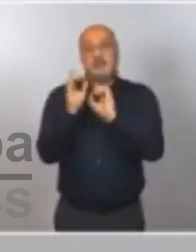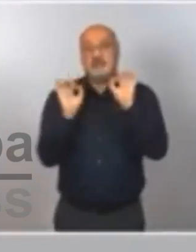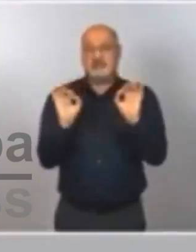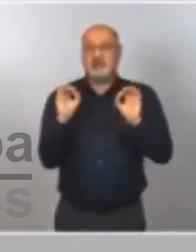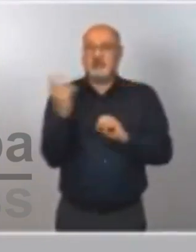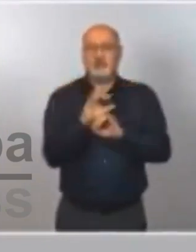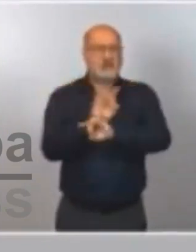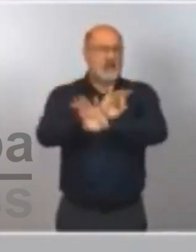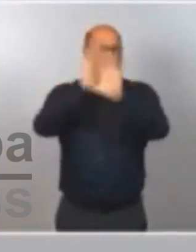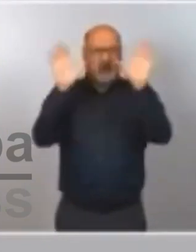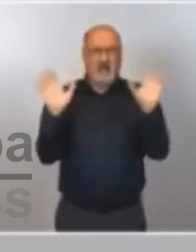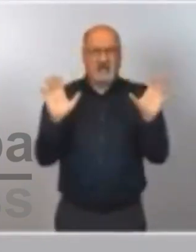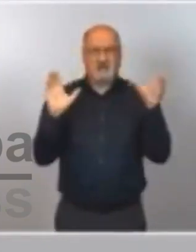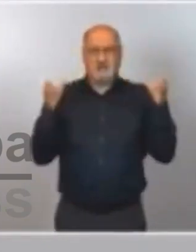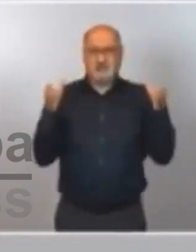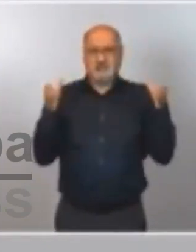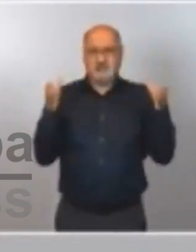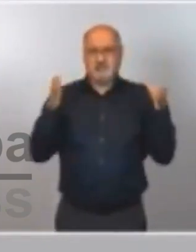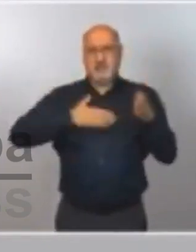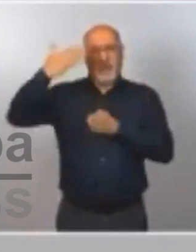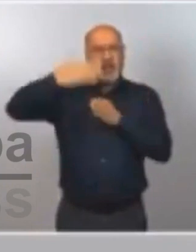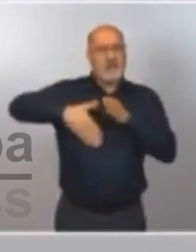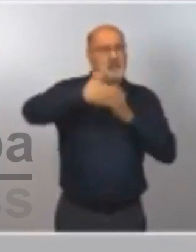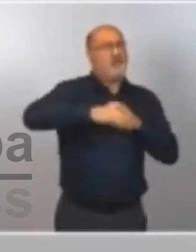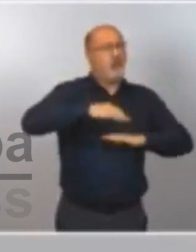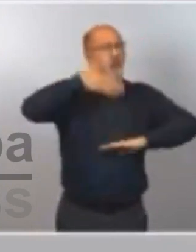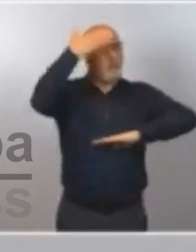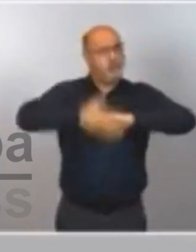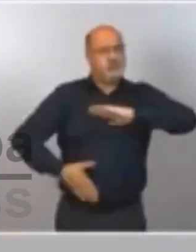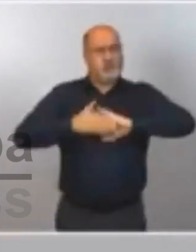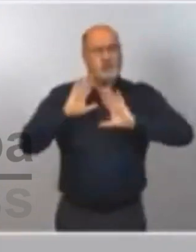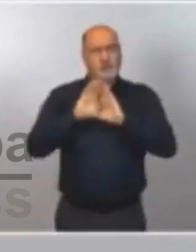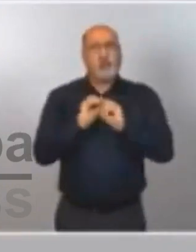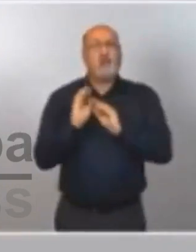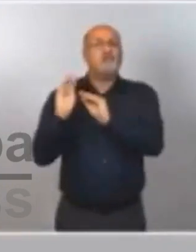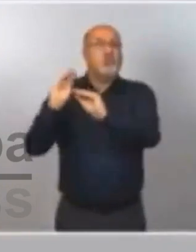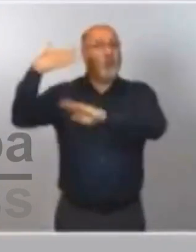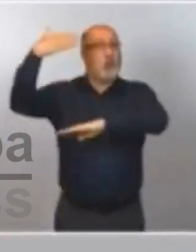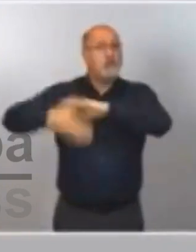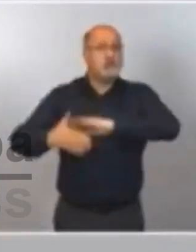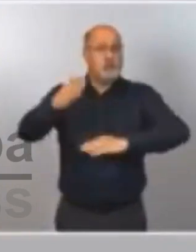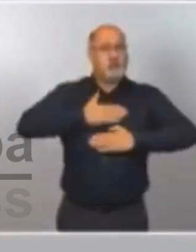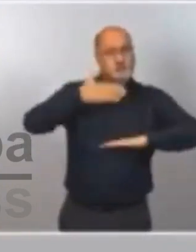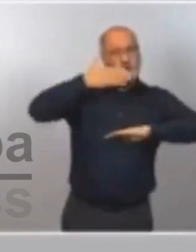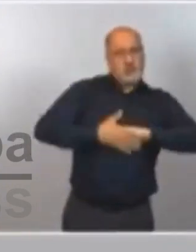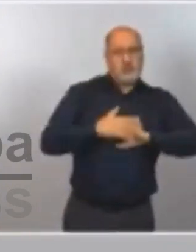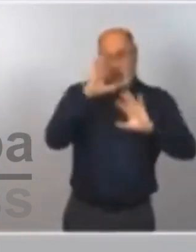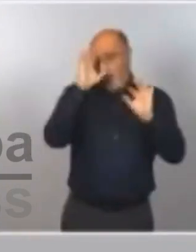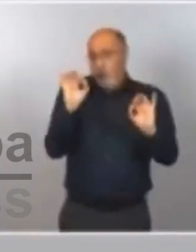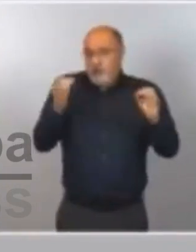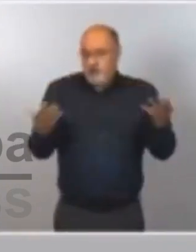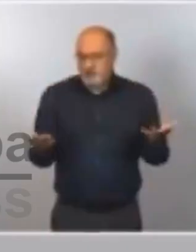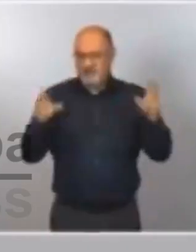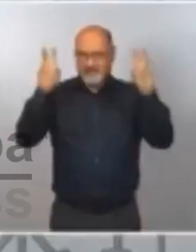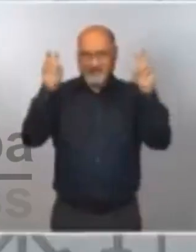conscientes de cuáles son las limitaciones y cuáles son los límites de cada uno. Y, por tanto, parece obvio que son cuestiones que no se